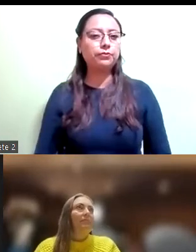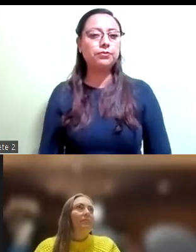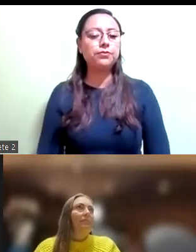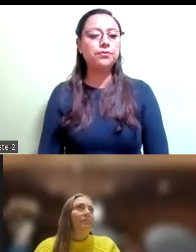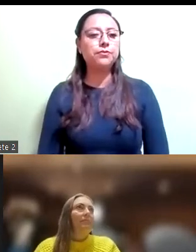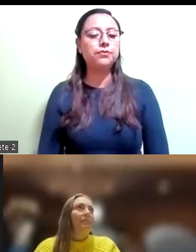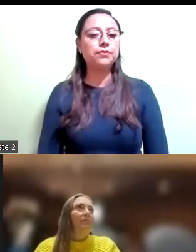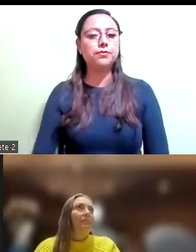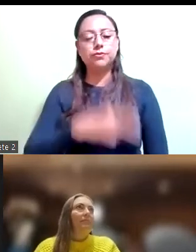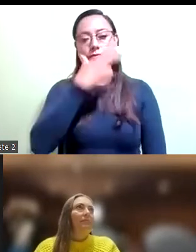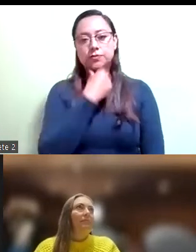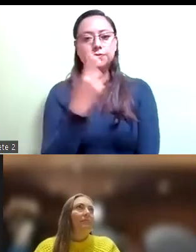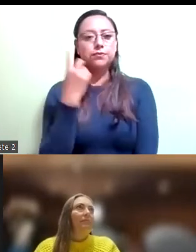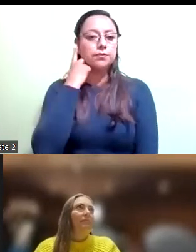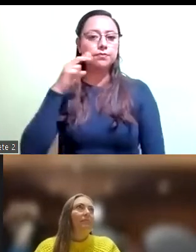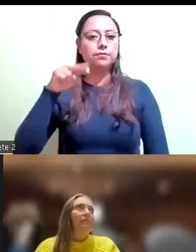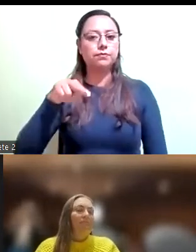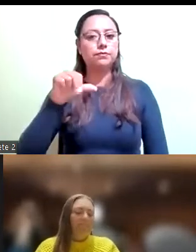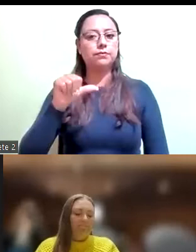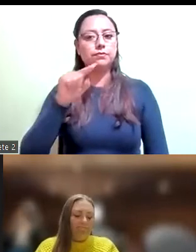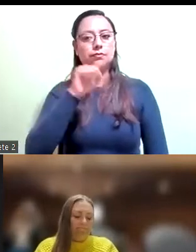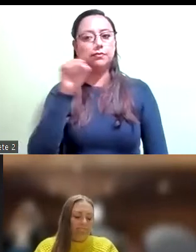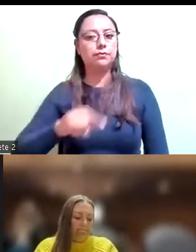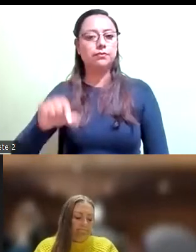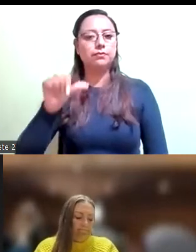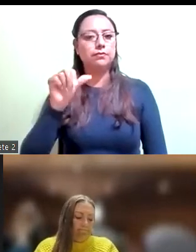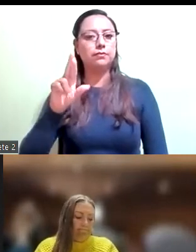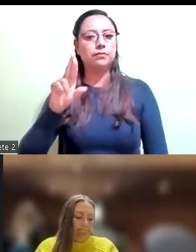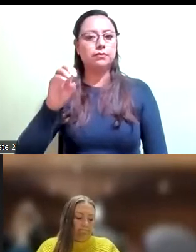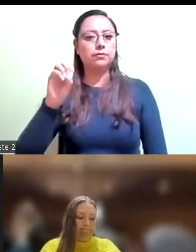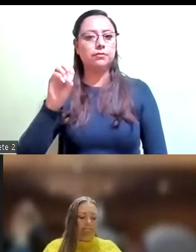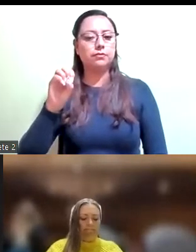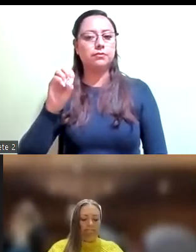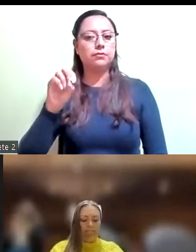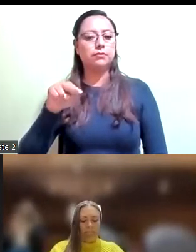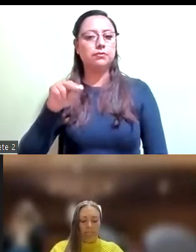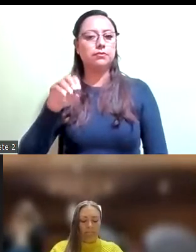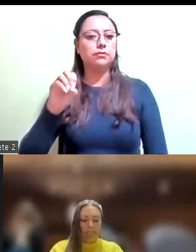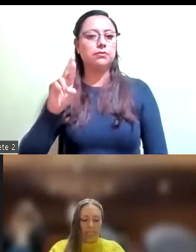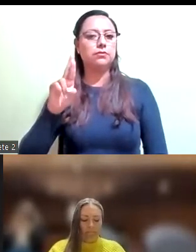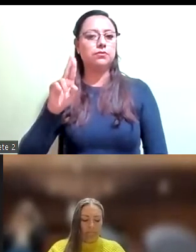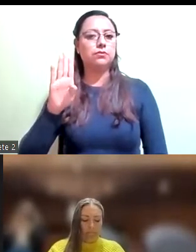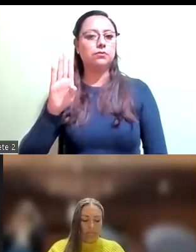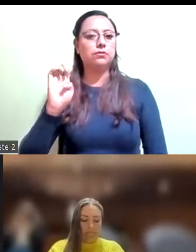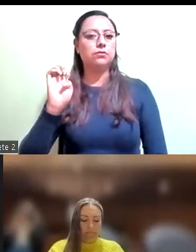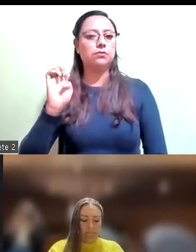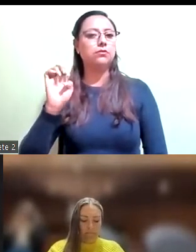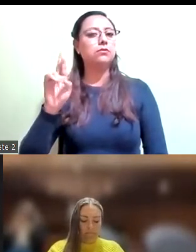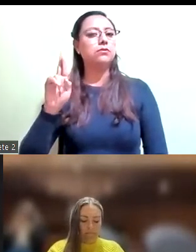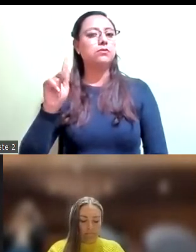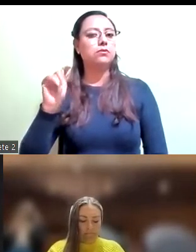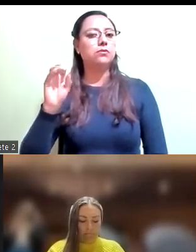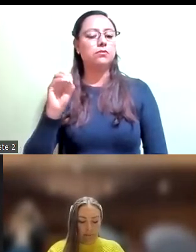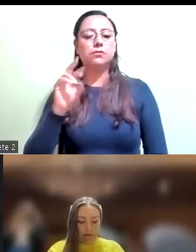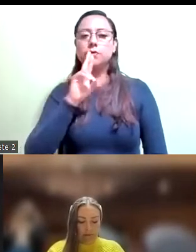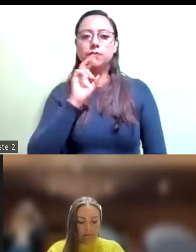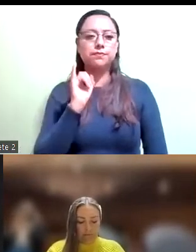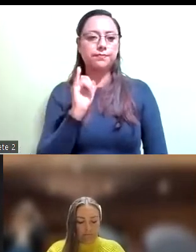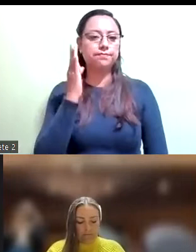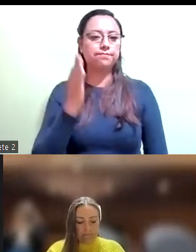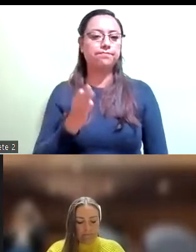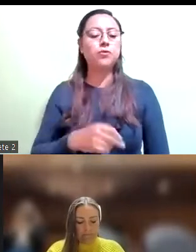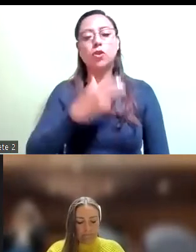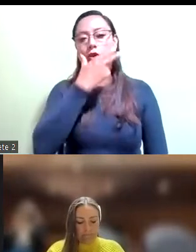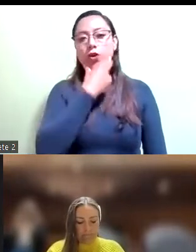Diputado Nazario Norberto Sánchez. Nazario Norberto, favor. Gracias, diputado. Diputado Héctor Barrera